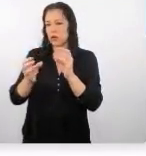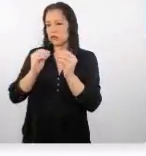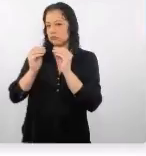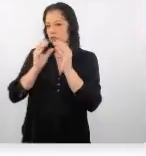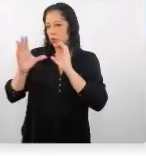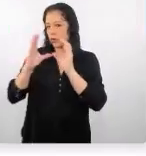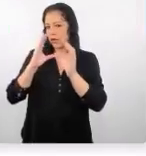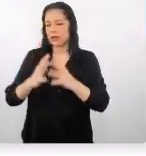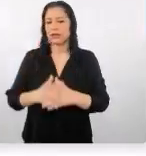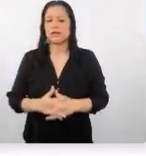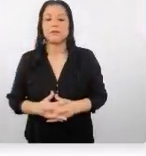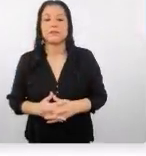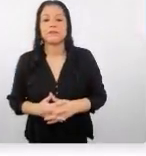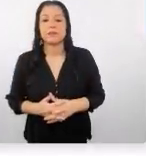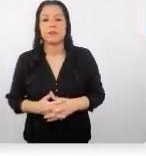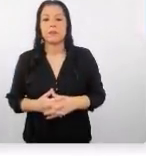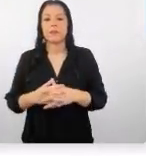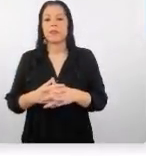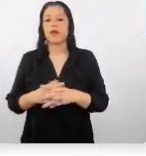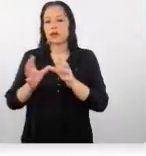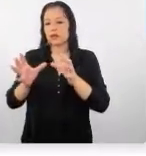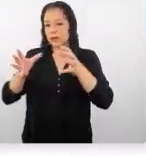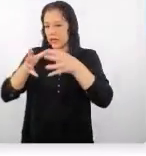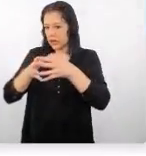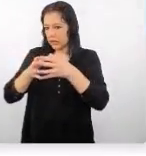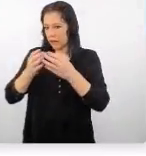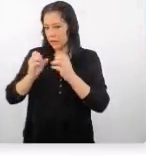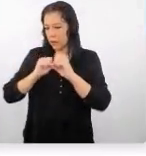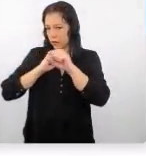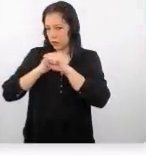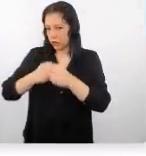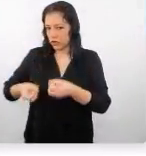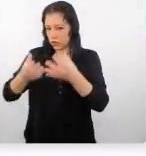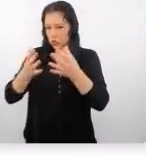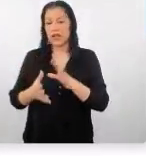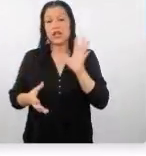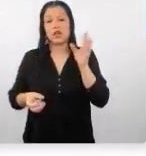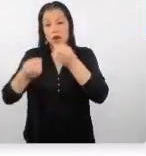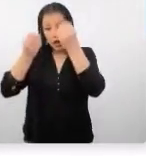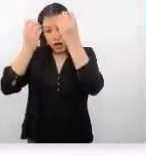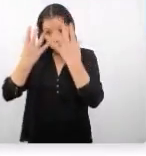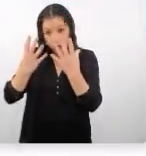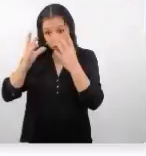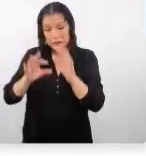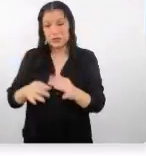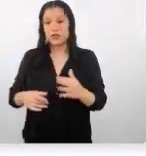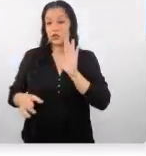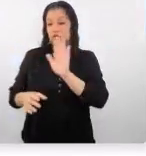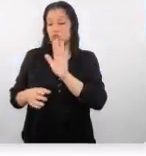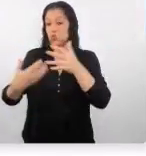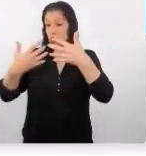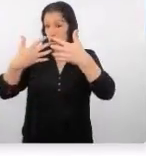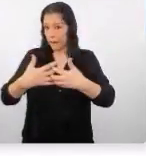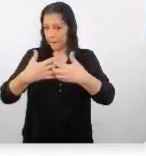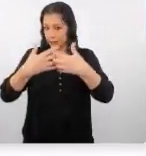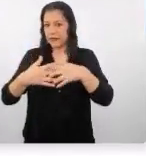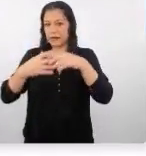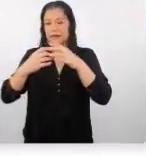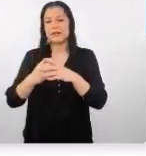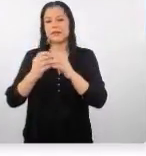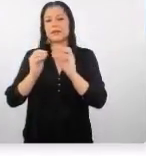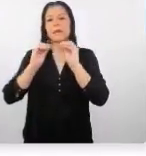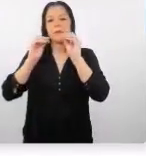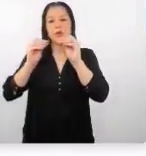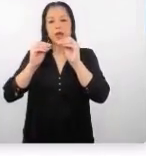sobre el kit promocional bueno idealmente toda la información de la empresa debe estar en idioma chino